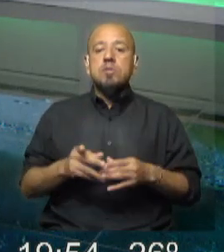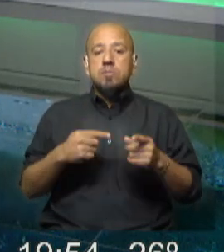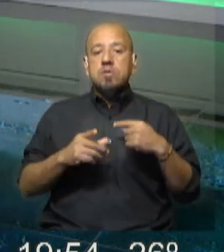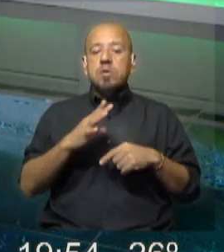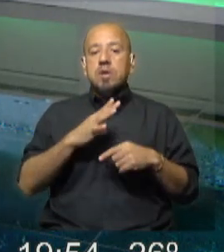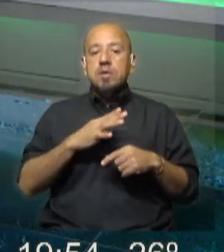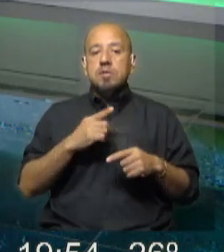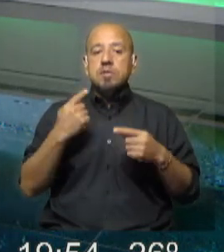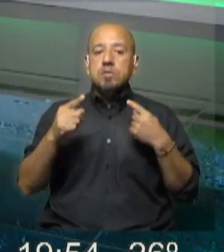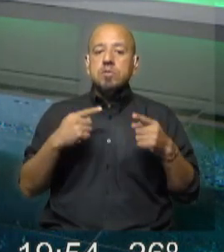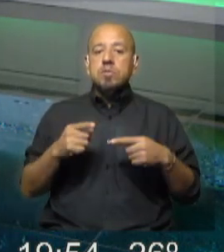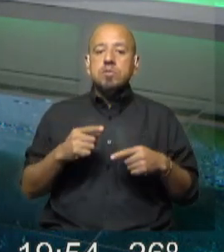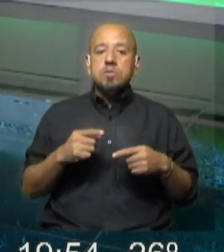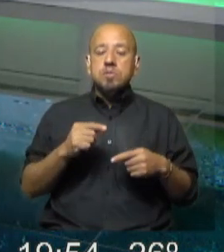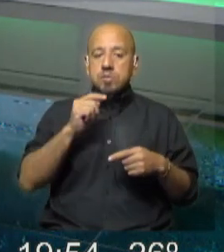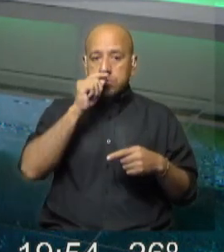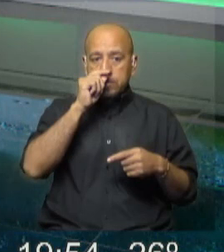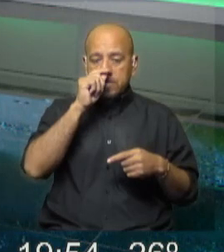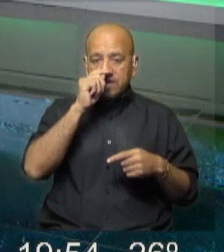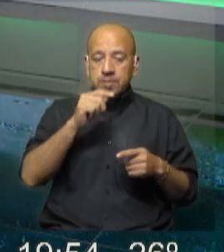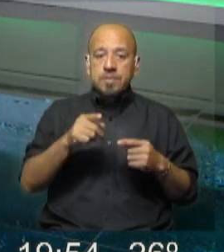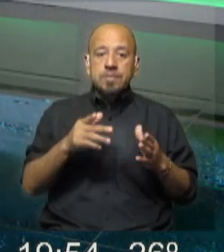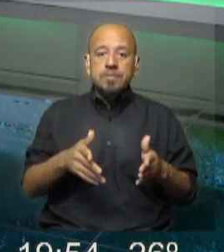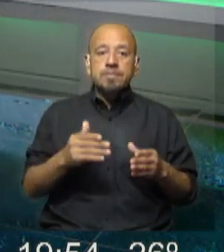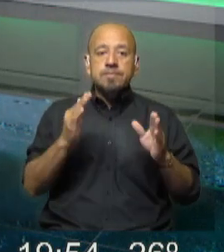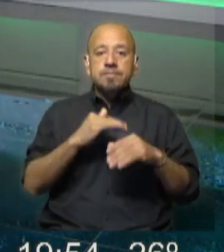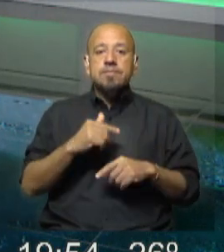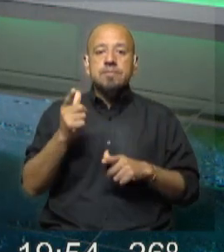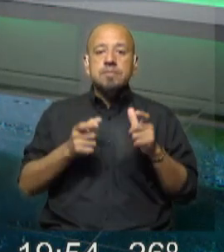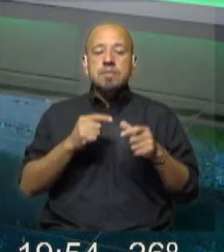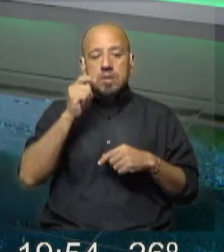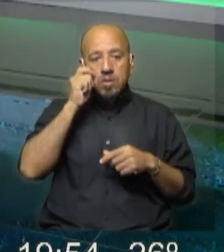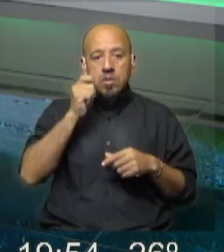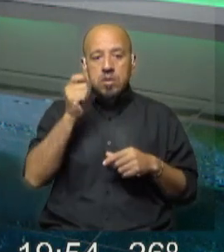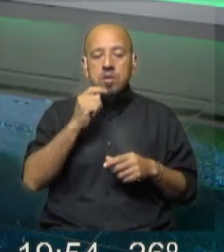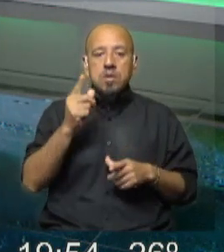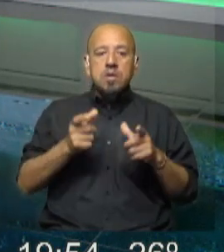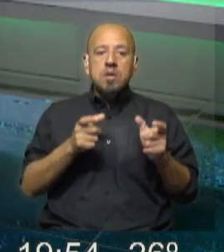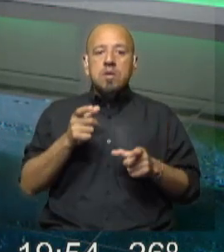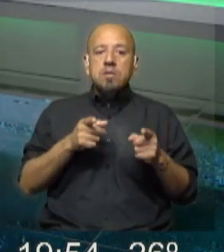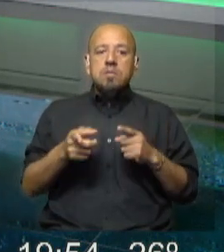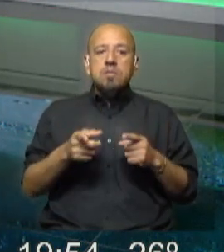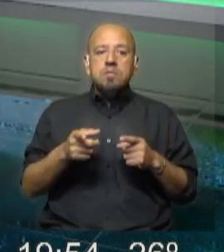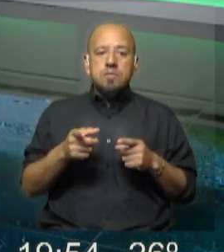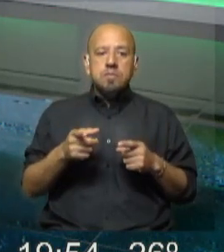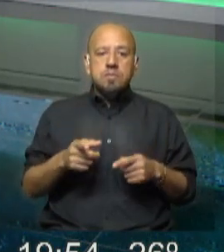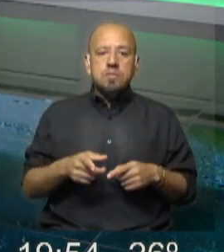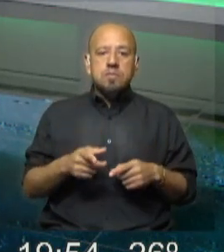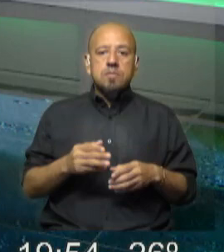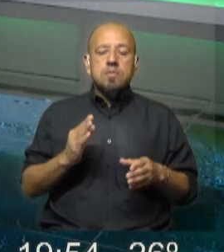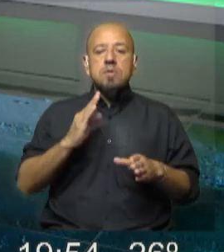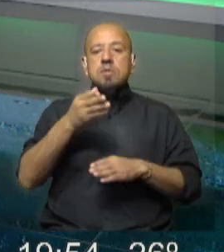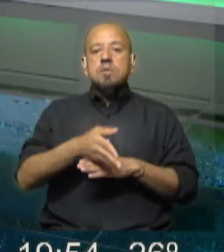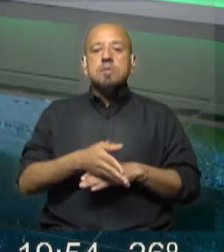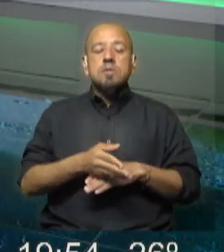diferentes dispositivos que en zonas grises impiden a los turistas o a los vecinos acceder